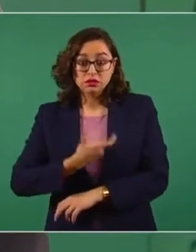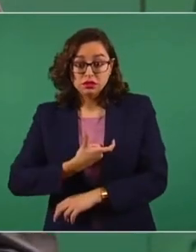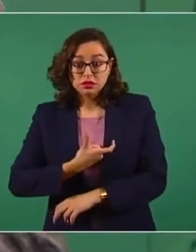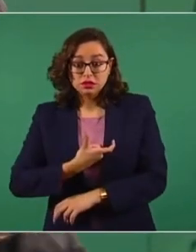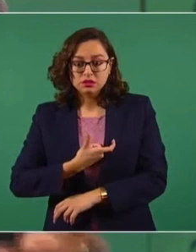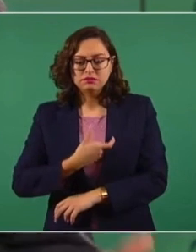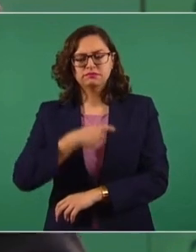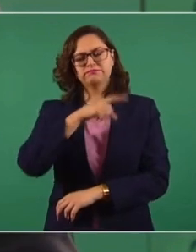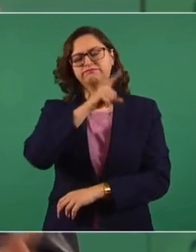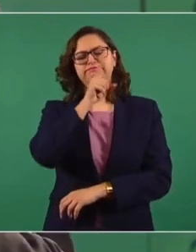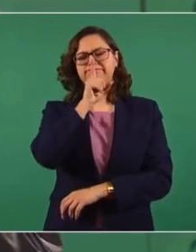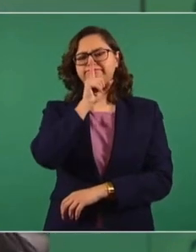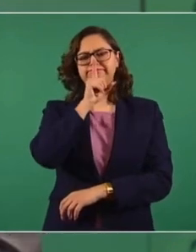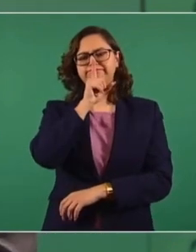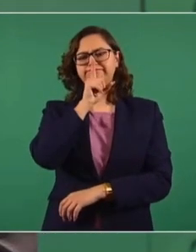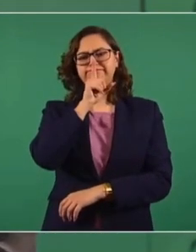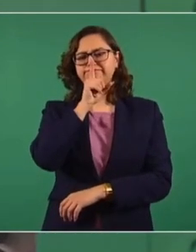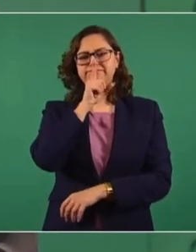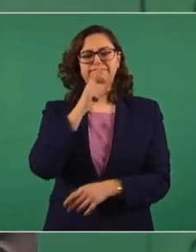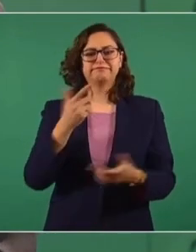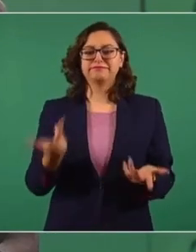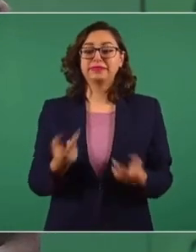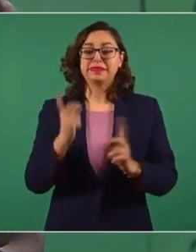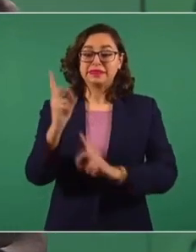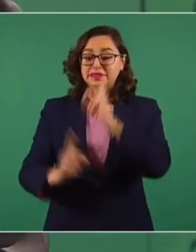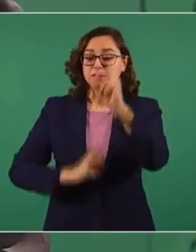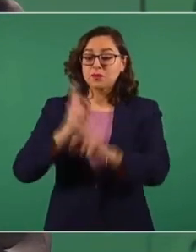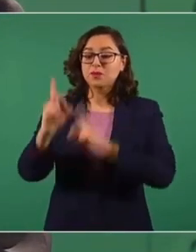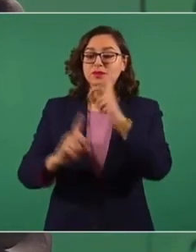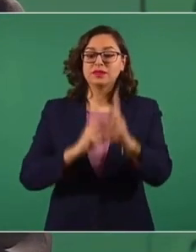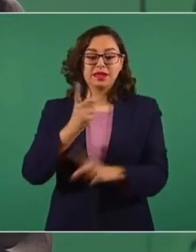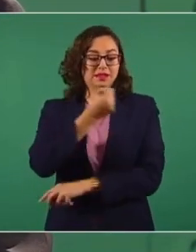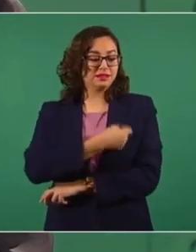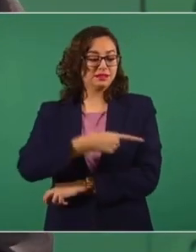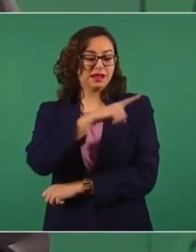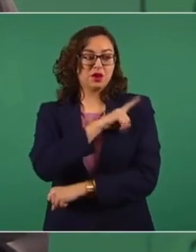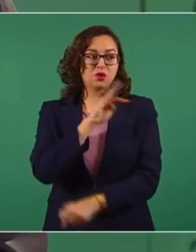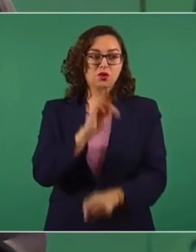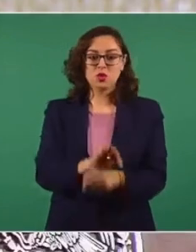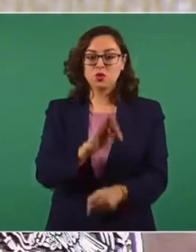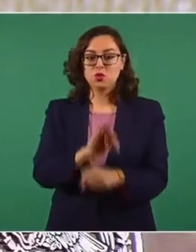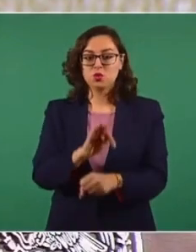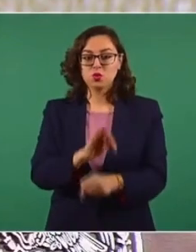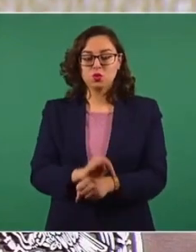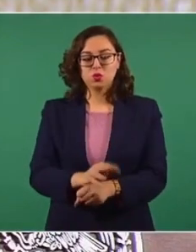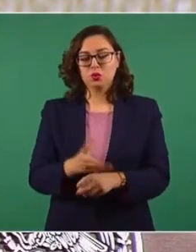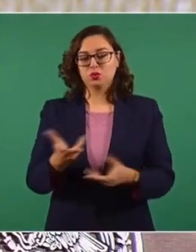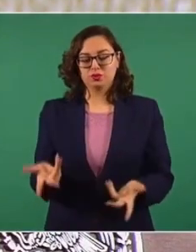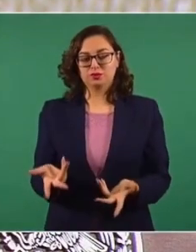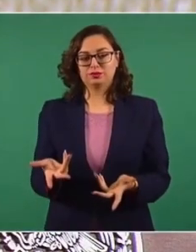Acabamos de hablar de que el deporte es medicina preventiva, todos tenemos